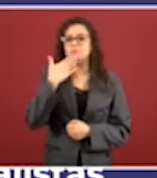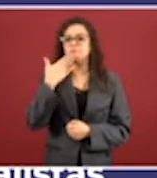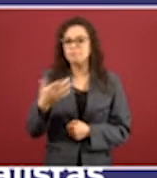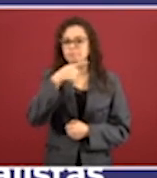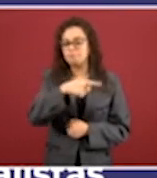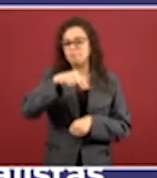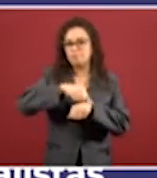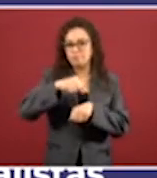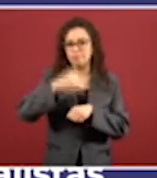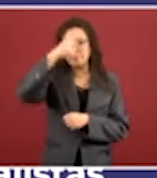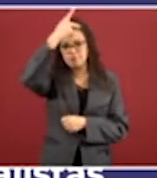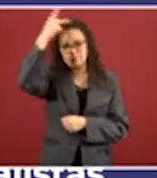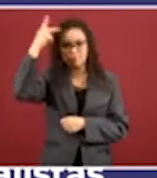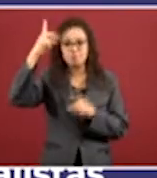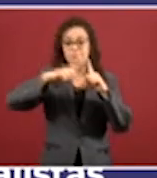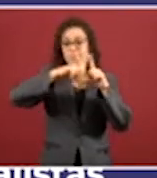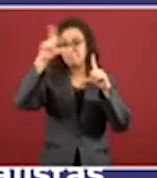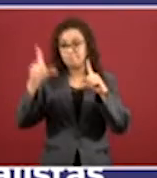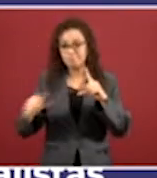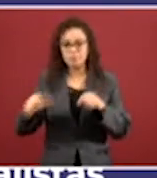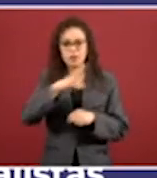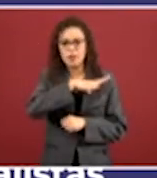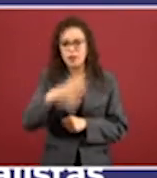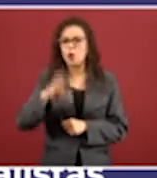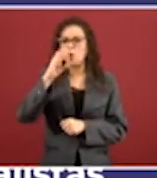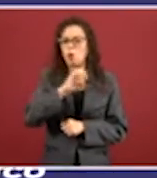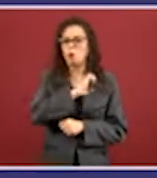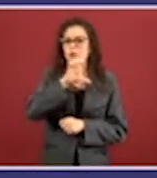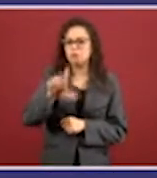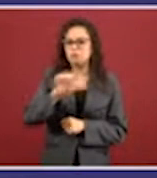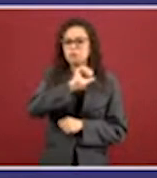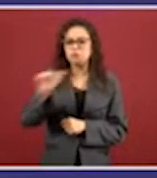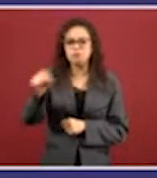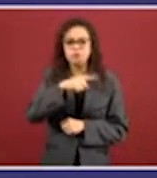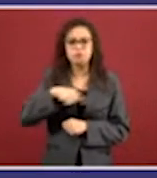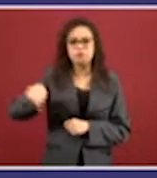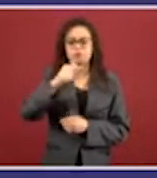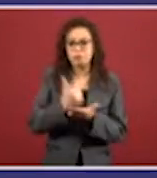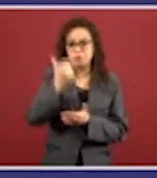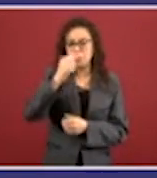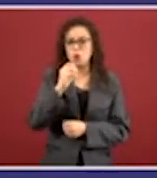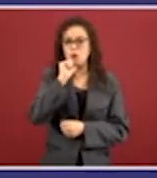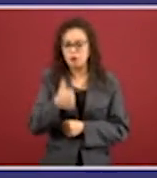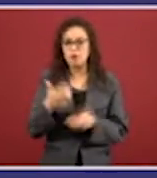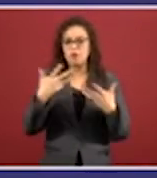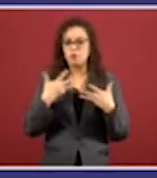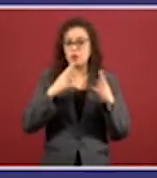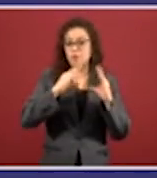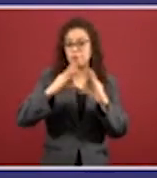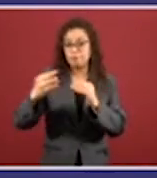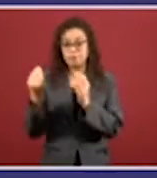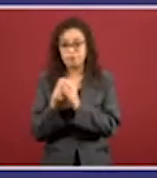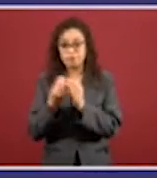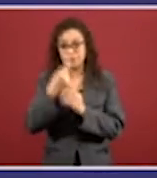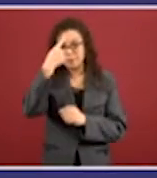de todo el país, generales o especialistas en áreas no críticas, quienes reciben capacitación para integrarse a equipos